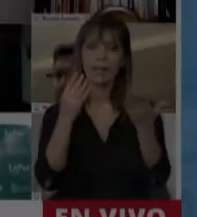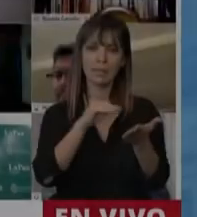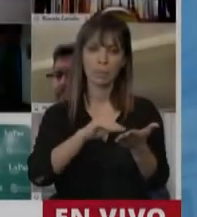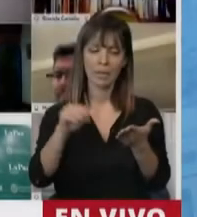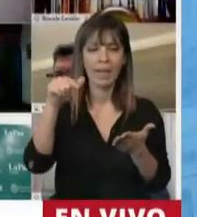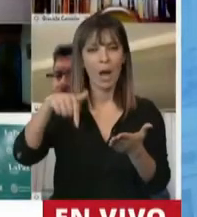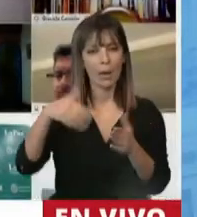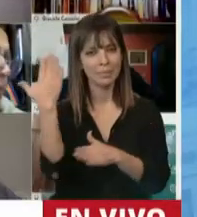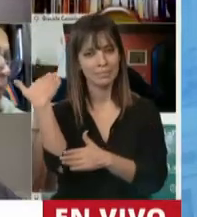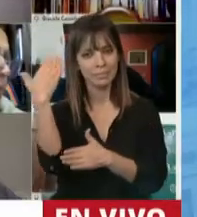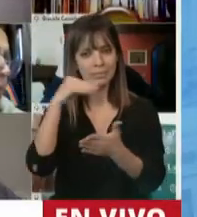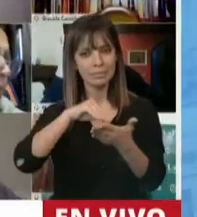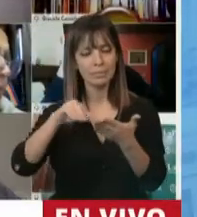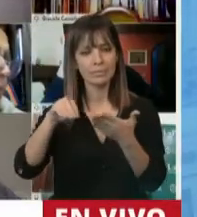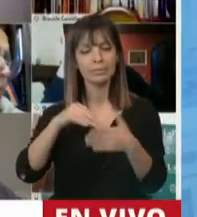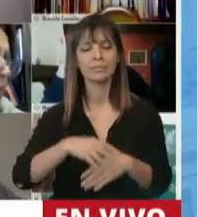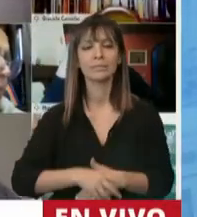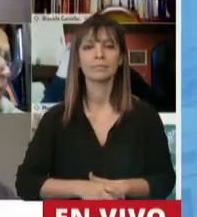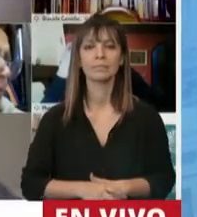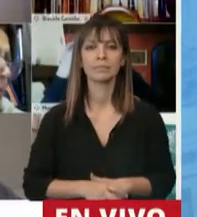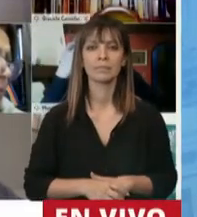Tiene la palabra la diputada Alejandra Vigo.